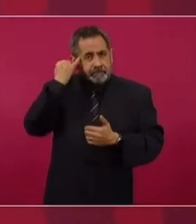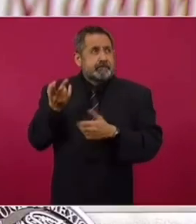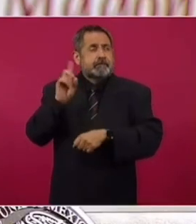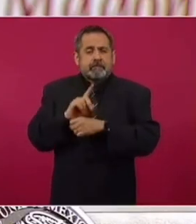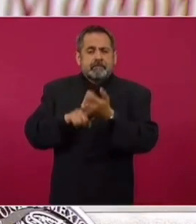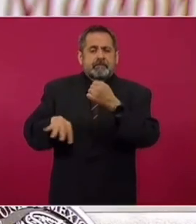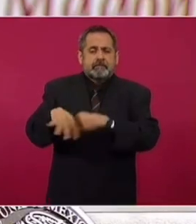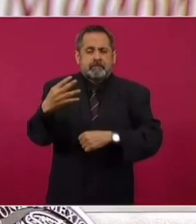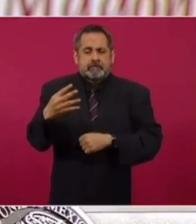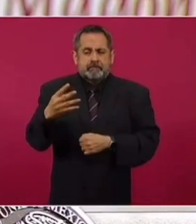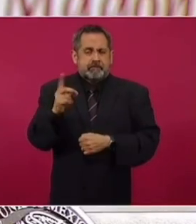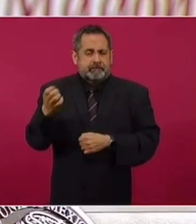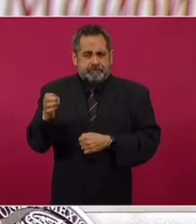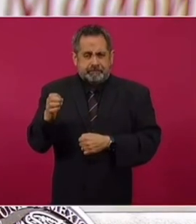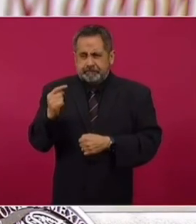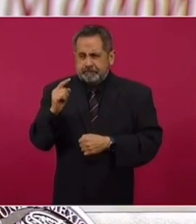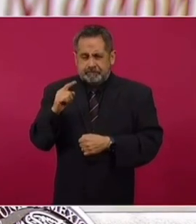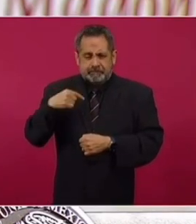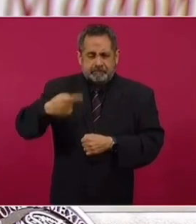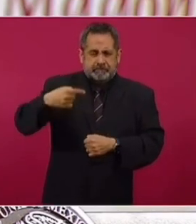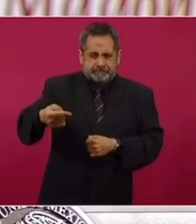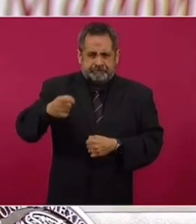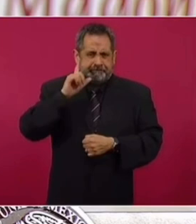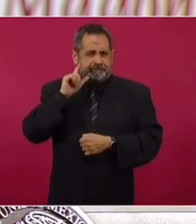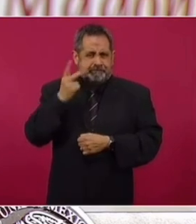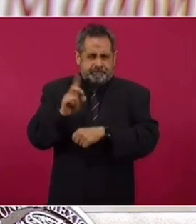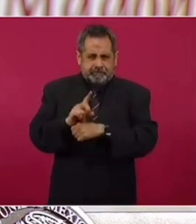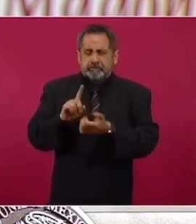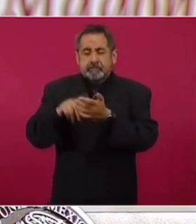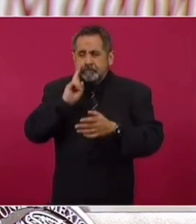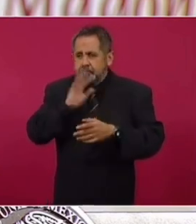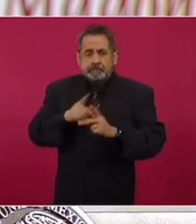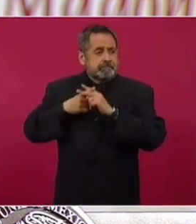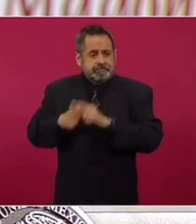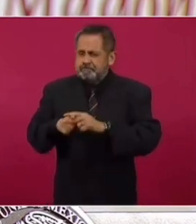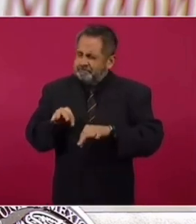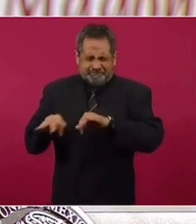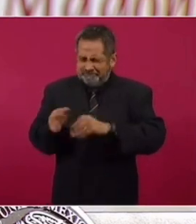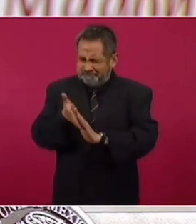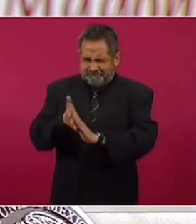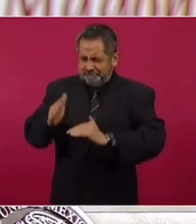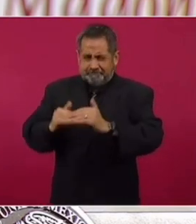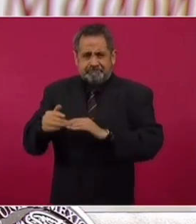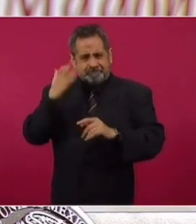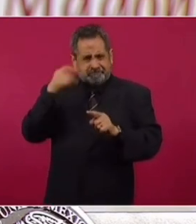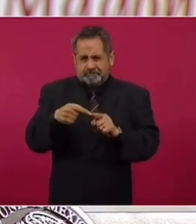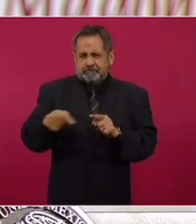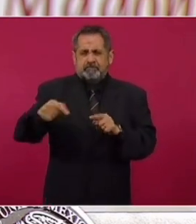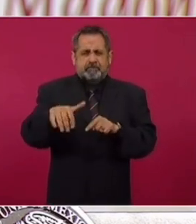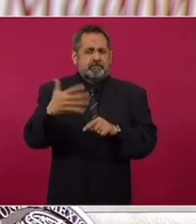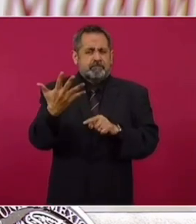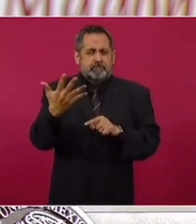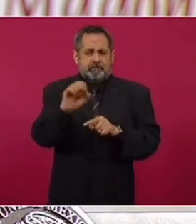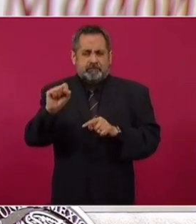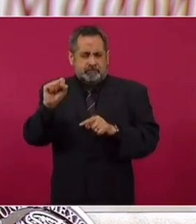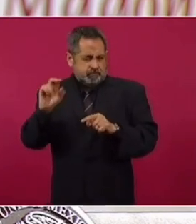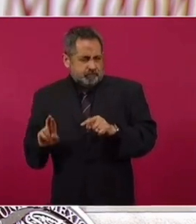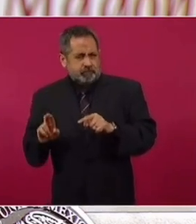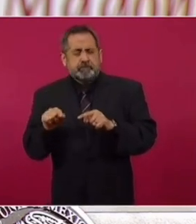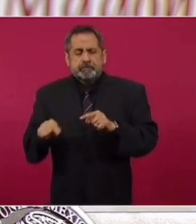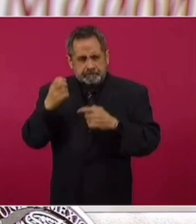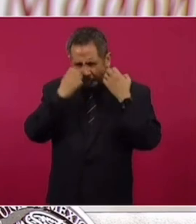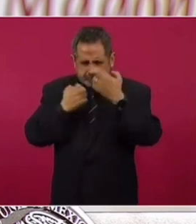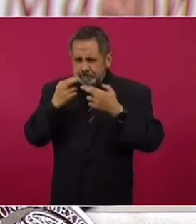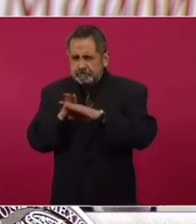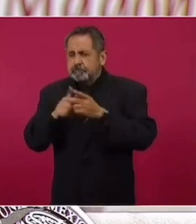de que el día 14 de enero, pasado mañana, ya se pueda estar trabajando físicamente en el tramo 5 Sur. Se está revisando